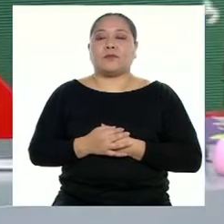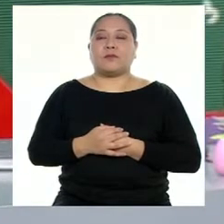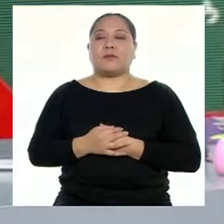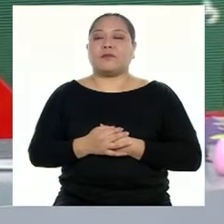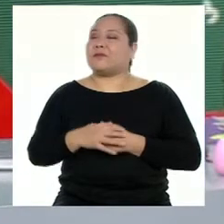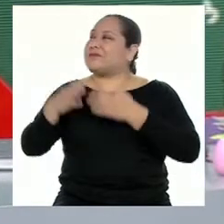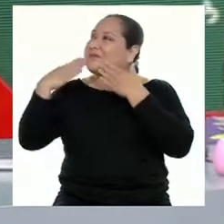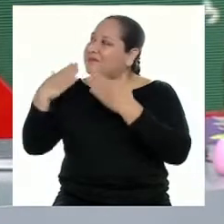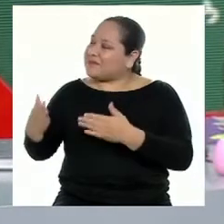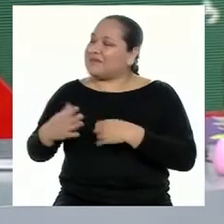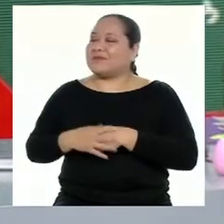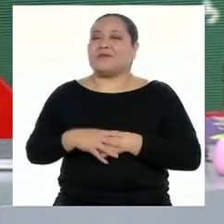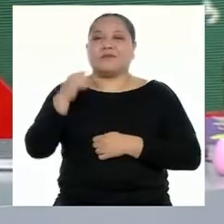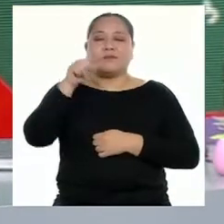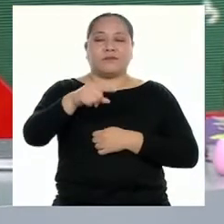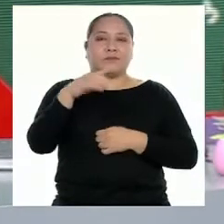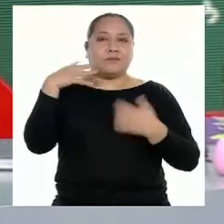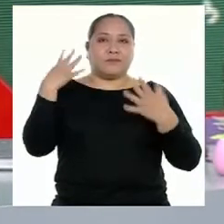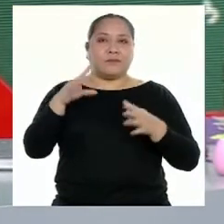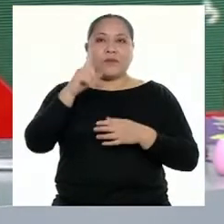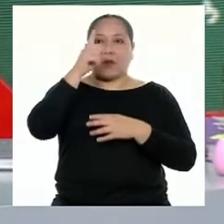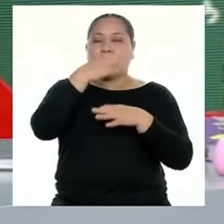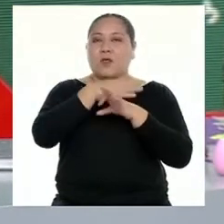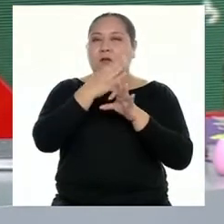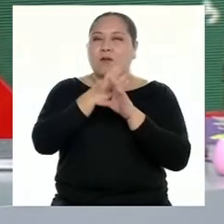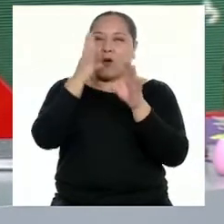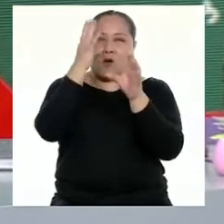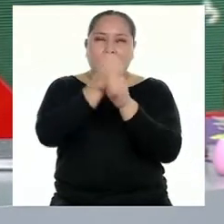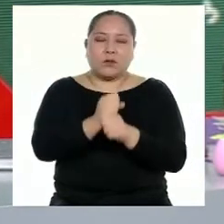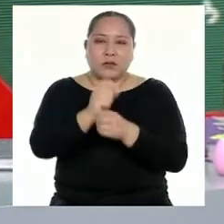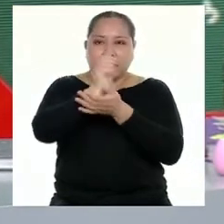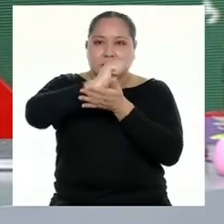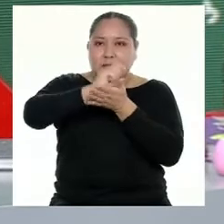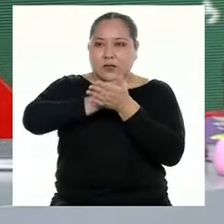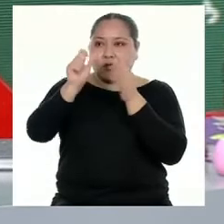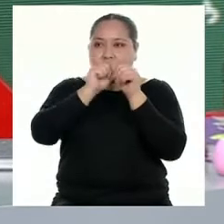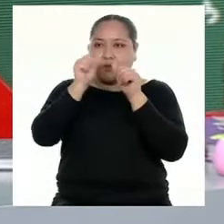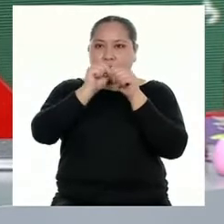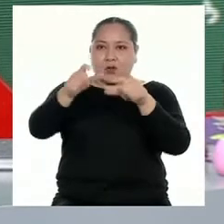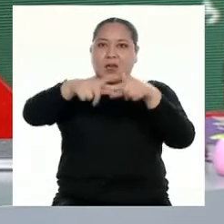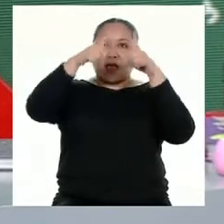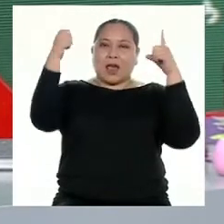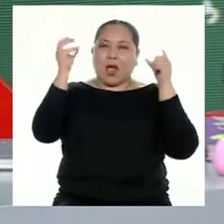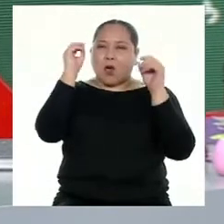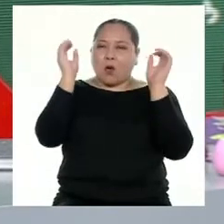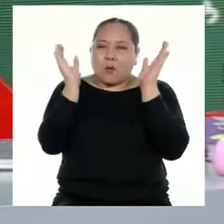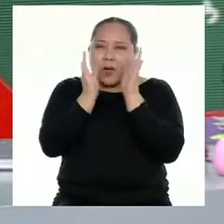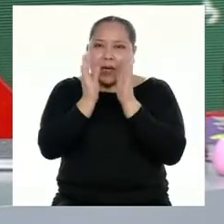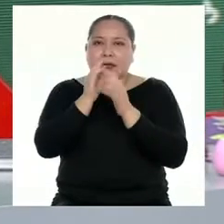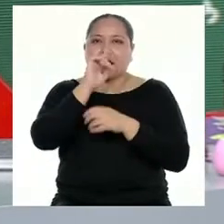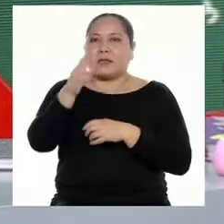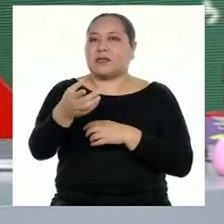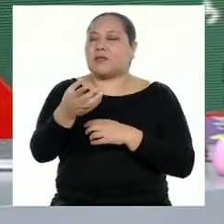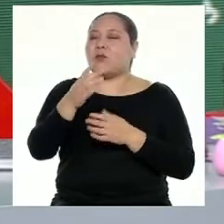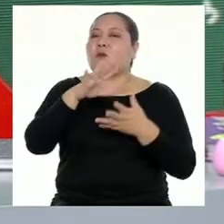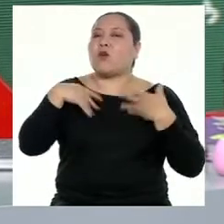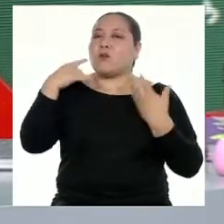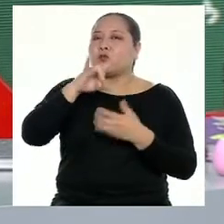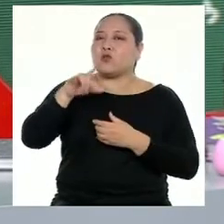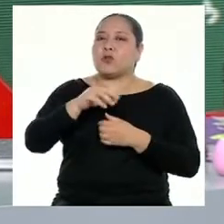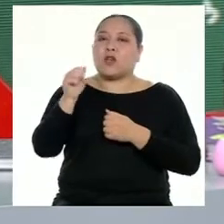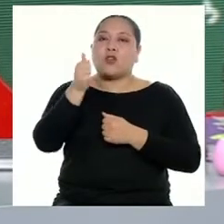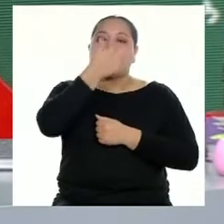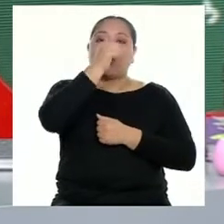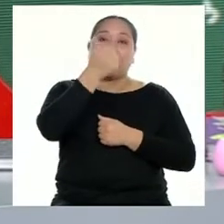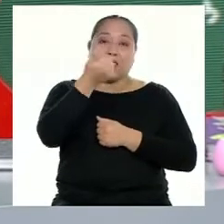Gracias. Entonces, una forma abreviada de escribir números grandes o pequeños es hacerlo en términos de